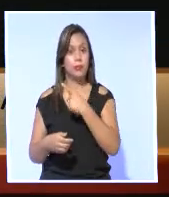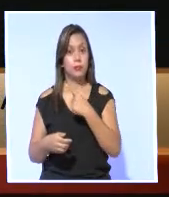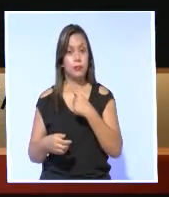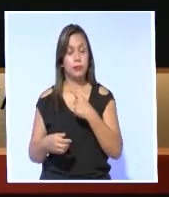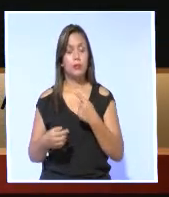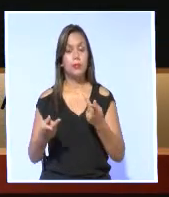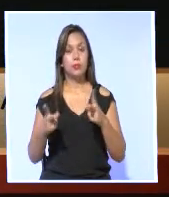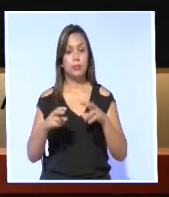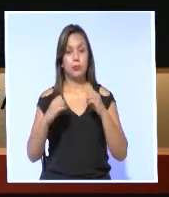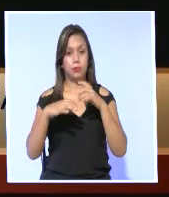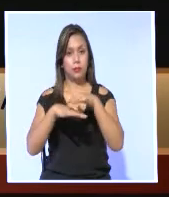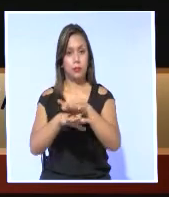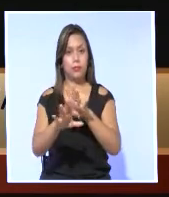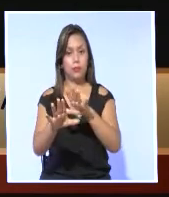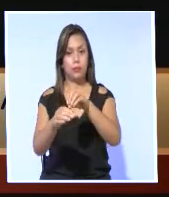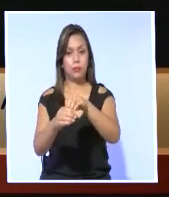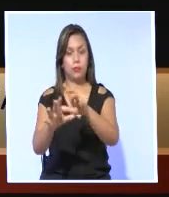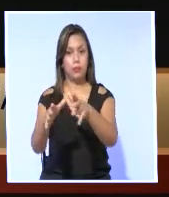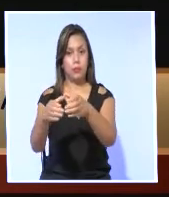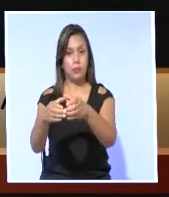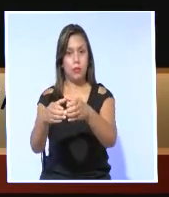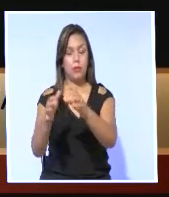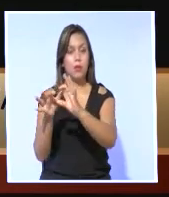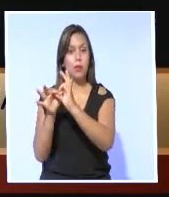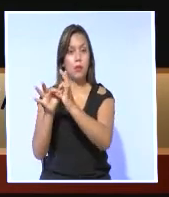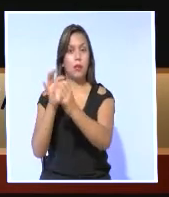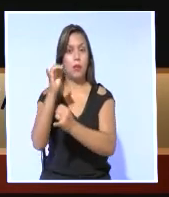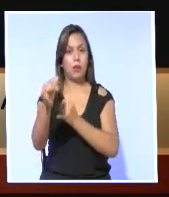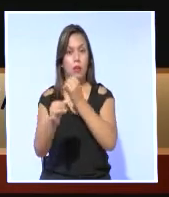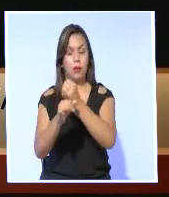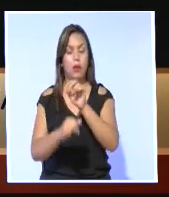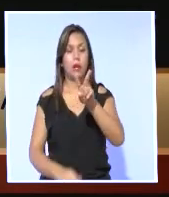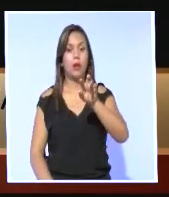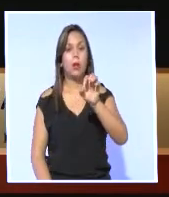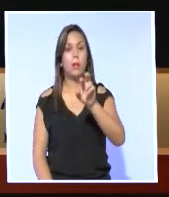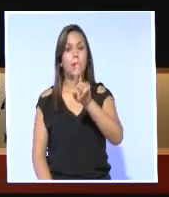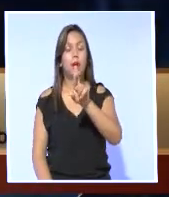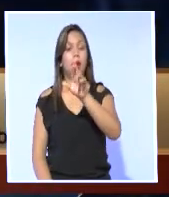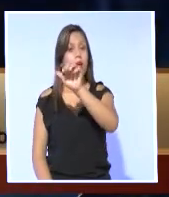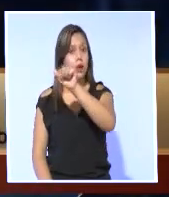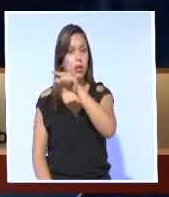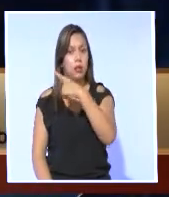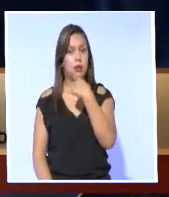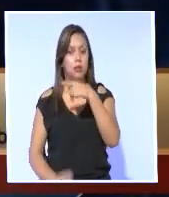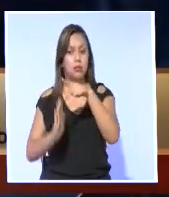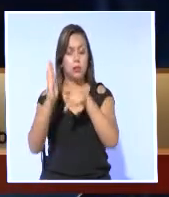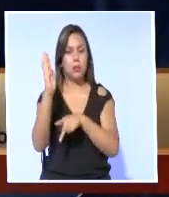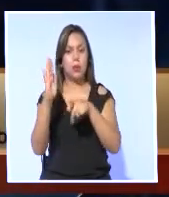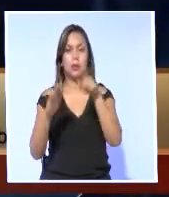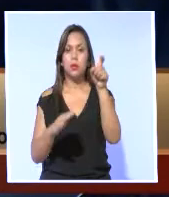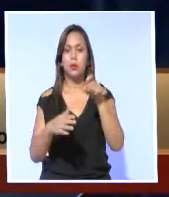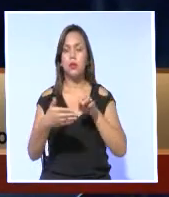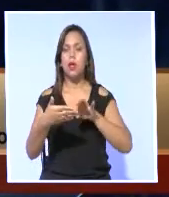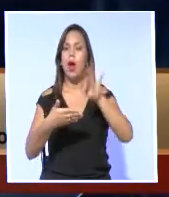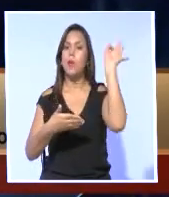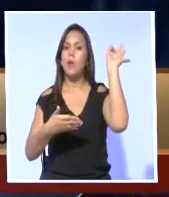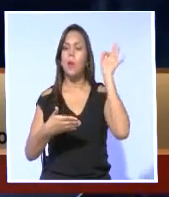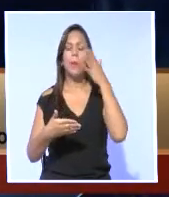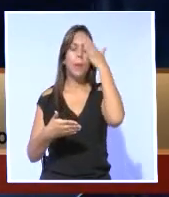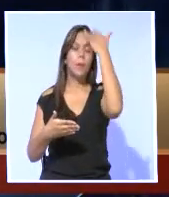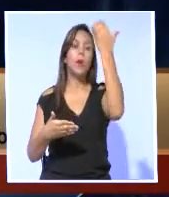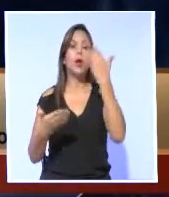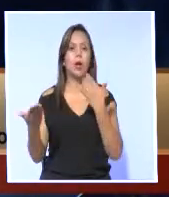Memorando e integrante de la Comisión de Relaciones Internacionales, Wendy Vera, argumentó por qué el Parlamento debe aprobar el acuerdo.